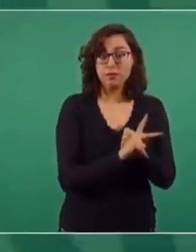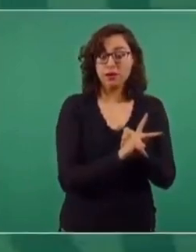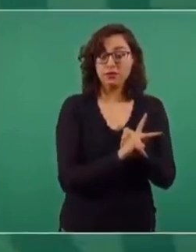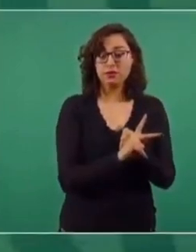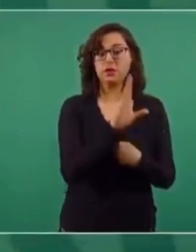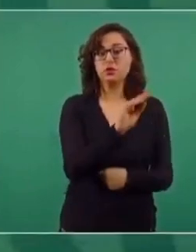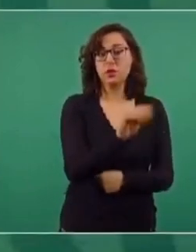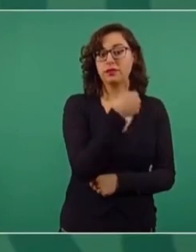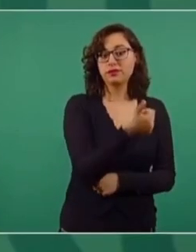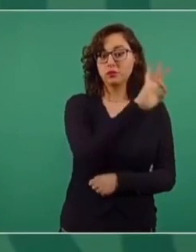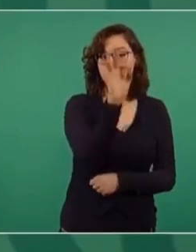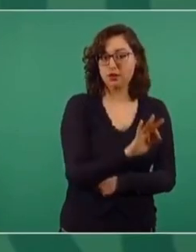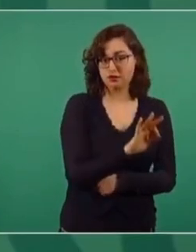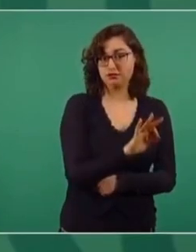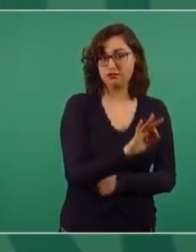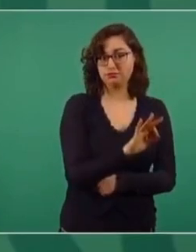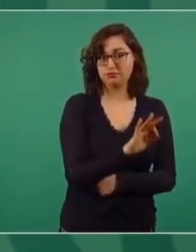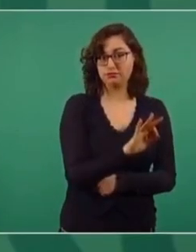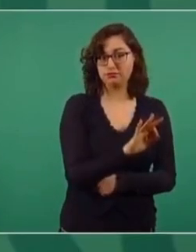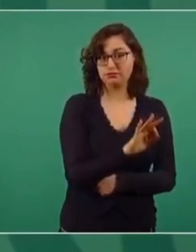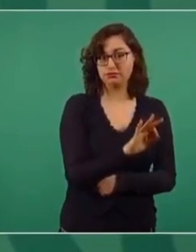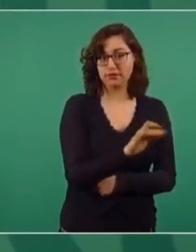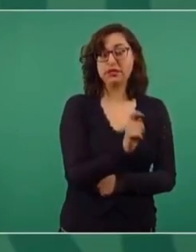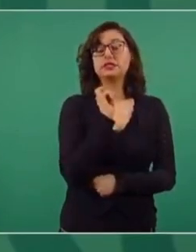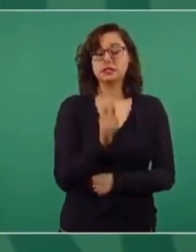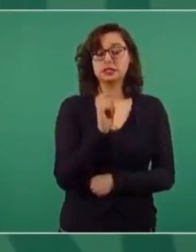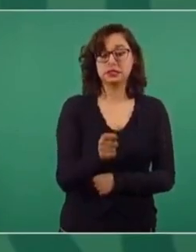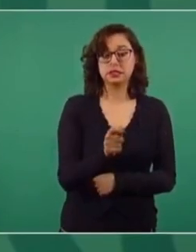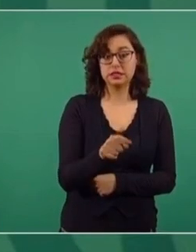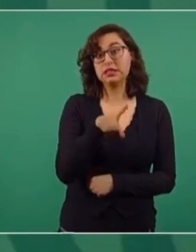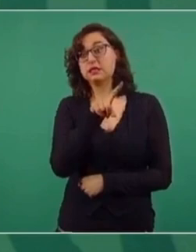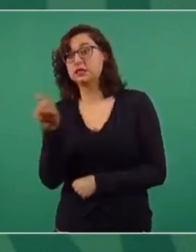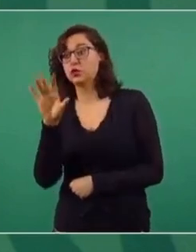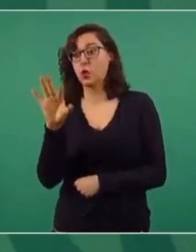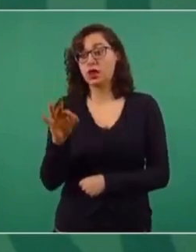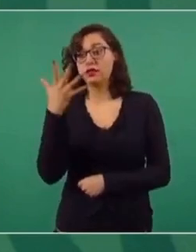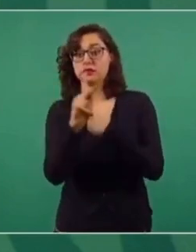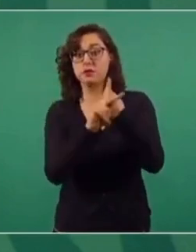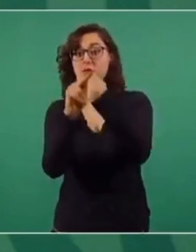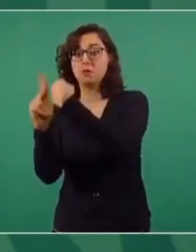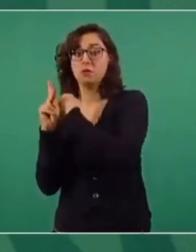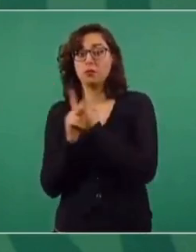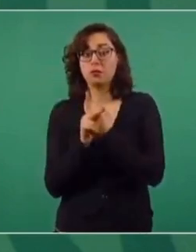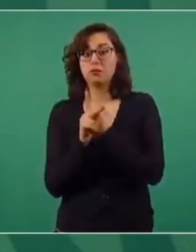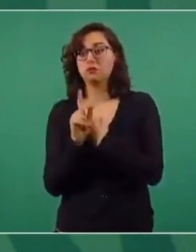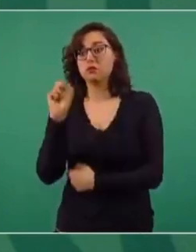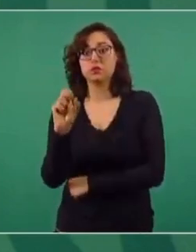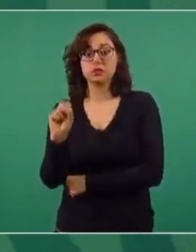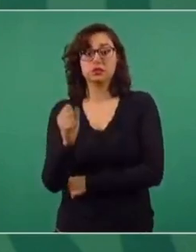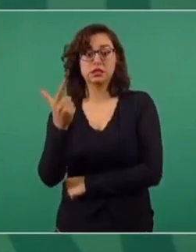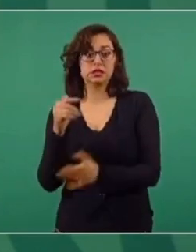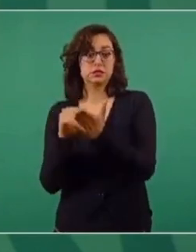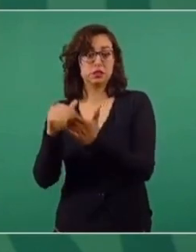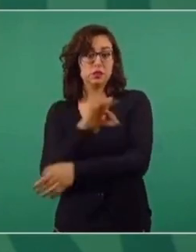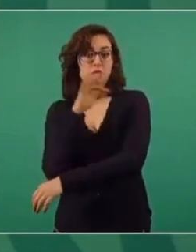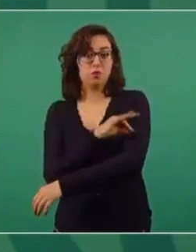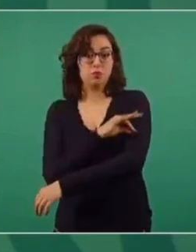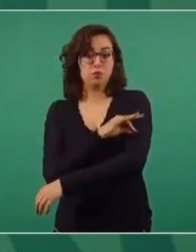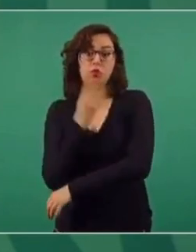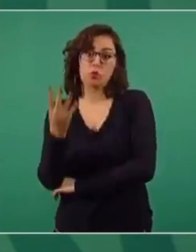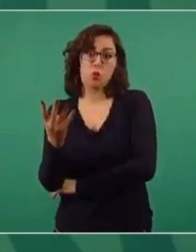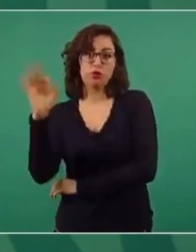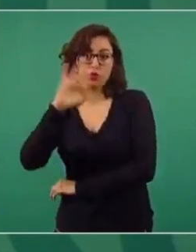el 96 por ciento, mientras 145 países sólo han aplicado 67 millones de vacunas, es decir,